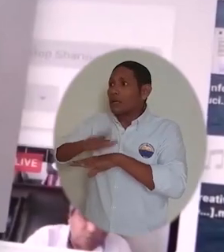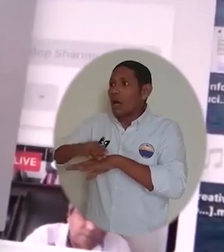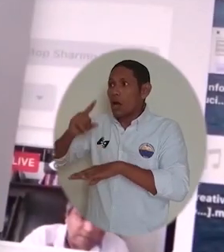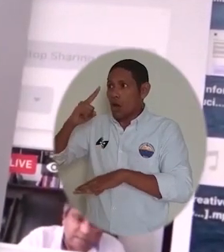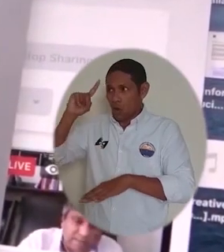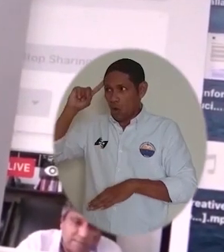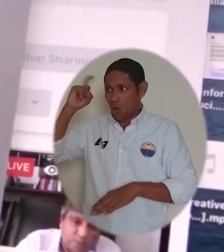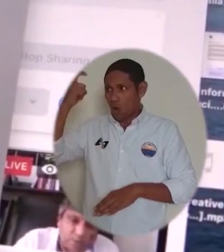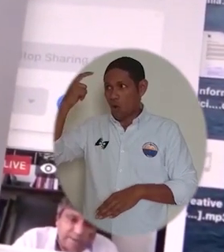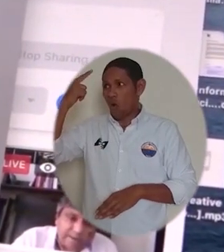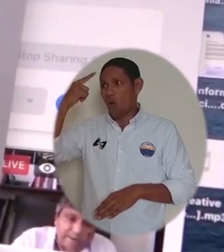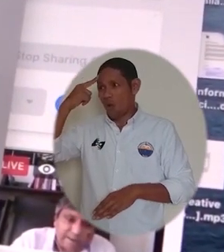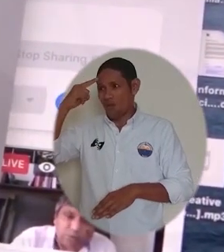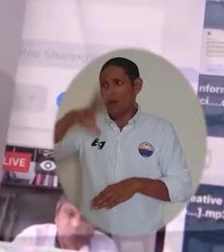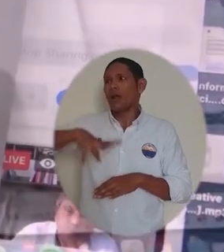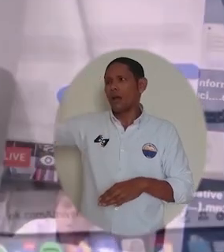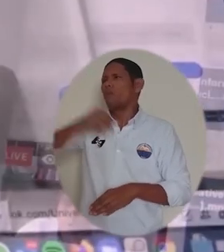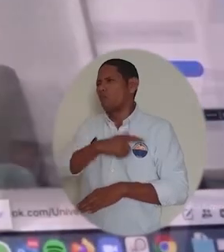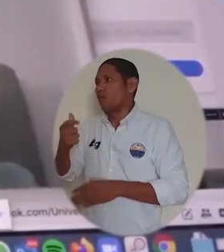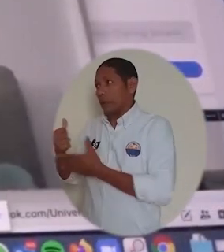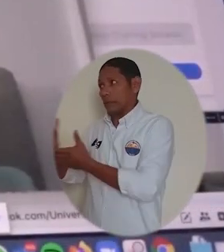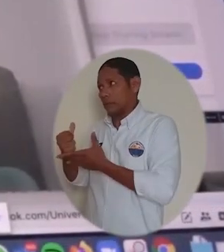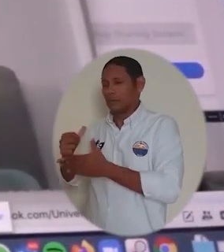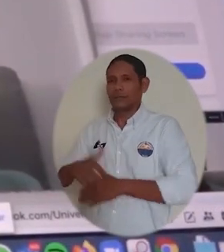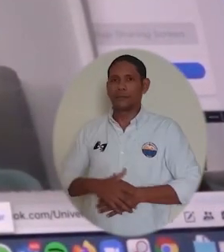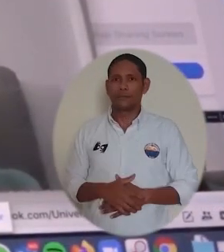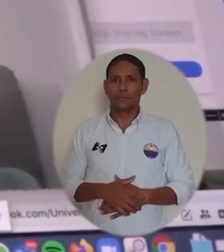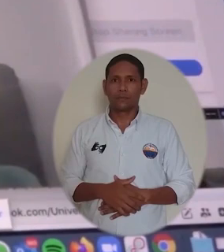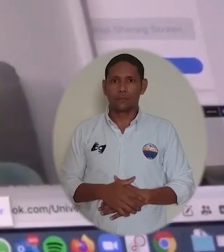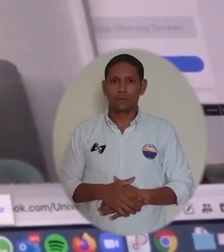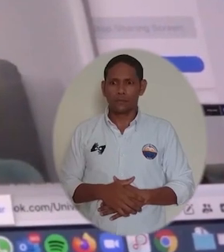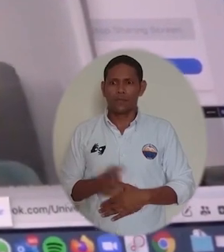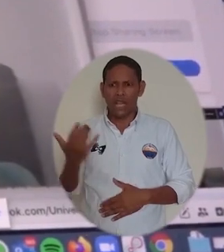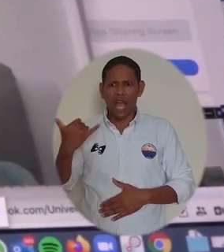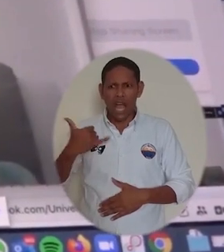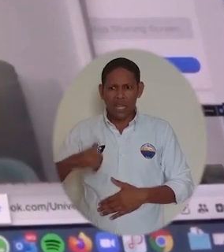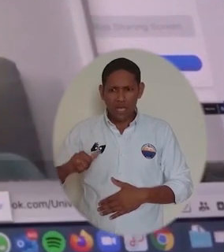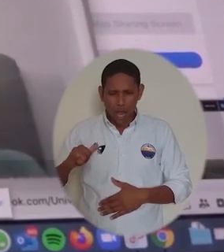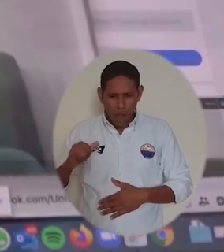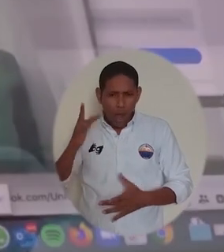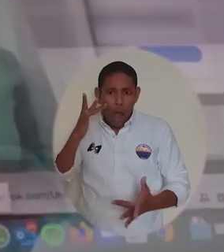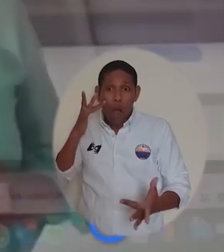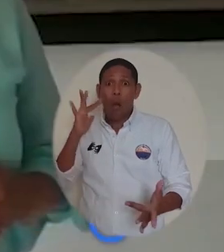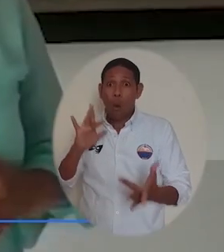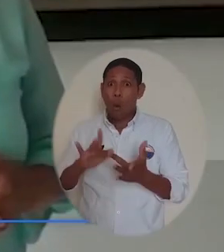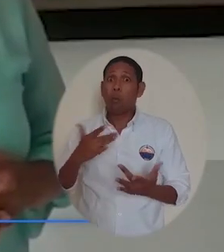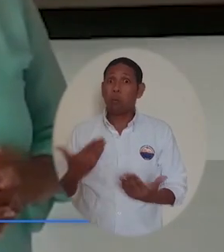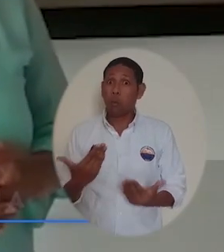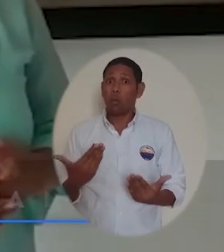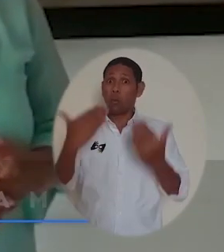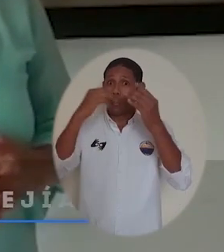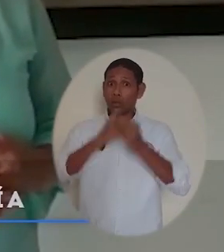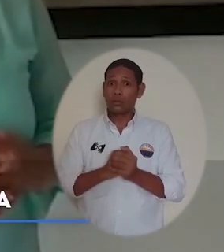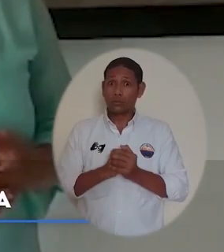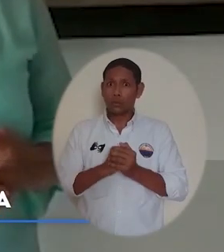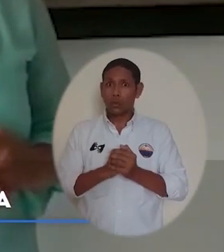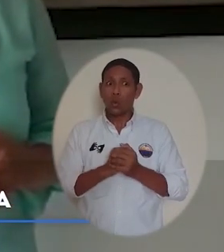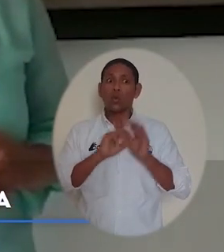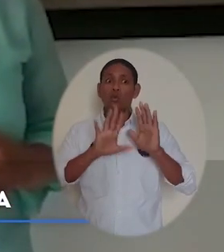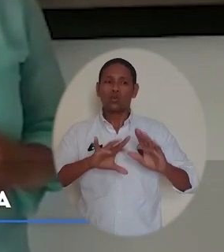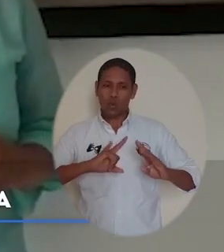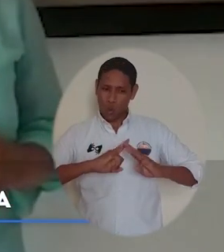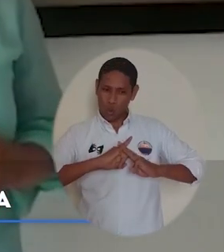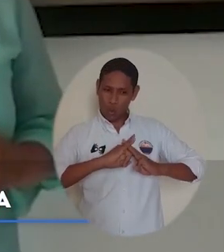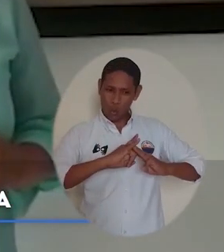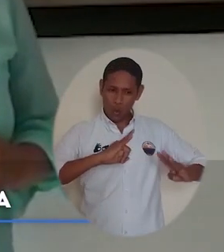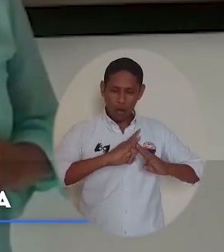a solicitar al Distrito de Santa Marta y la Gobernación del Magdalena su contribución a este propósito. Estas medidas que se han tomado son medidas muy